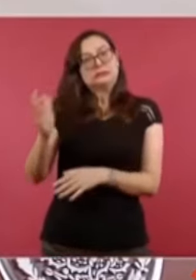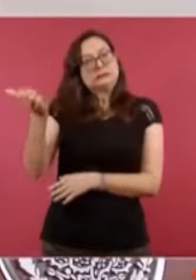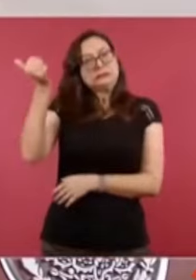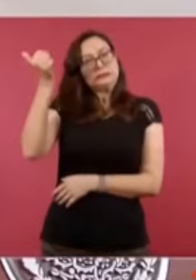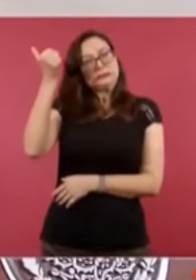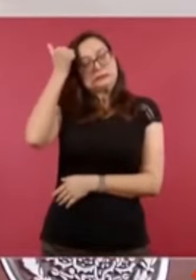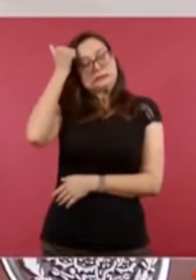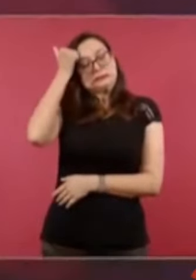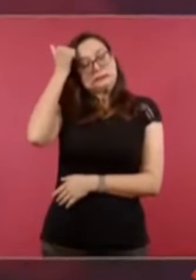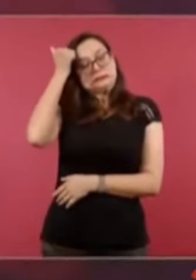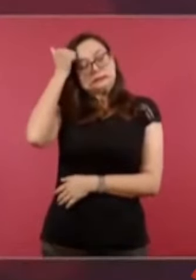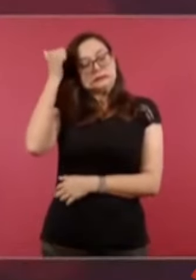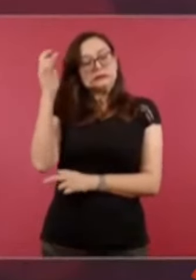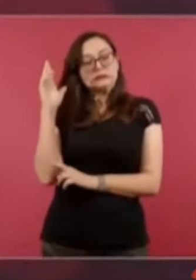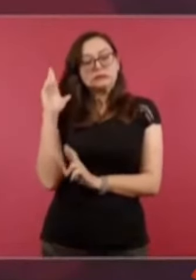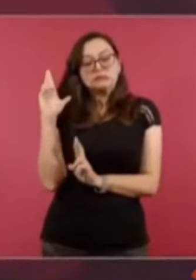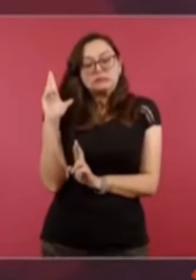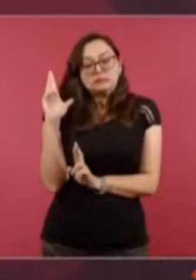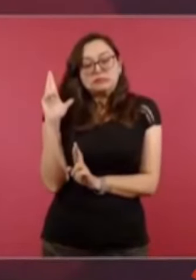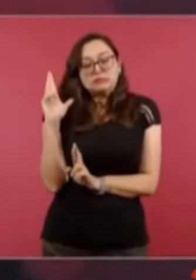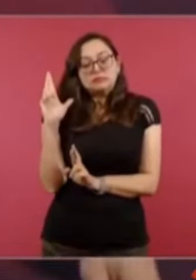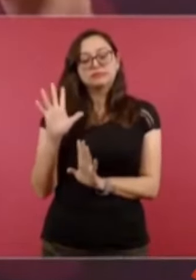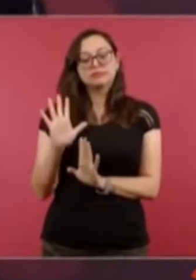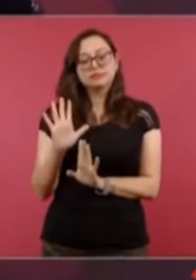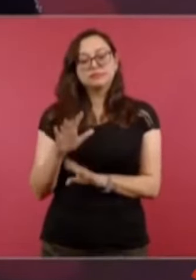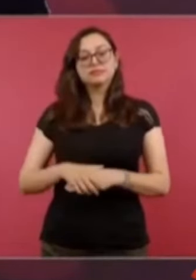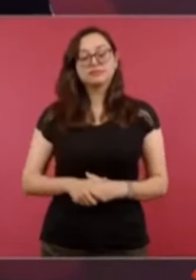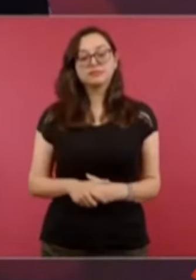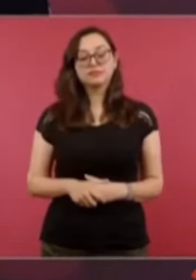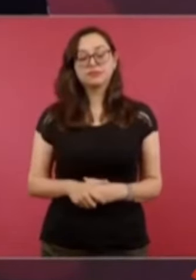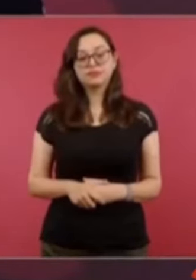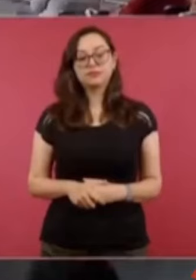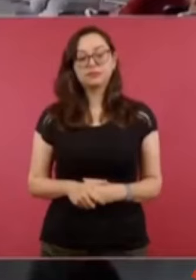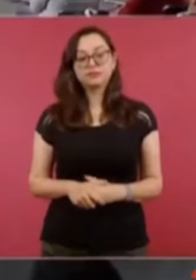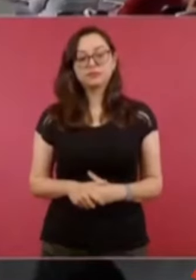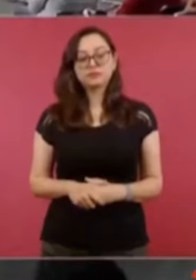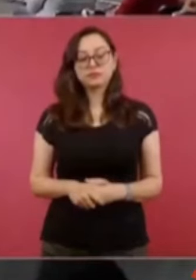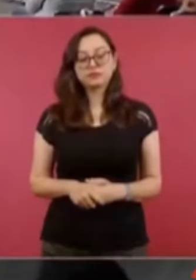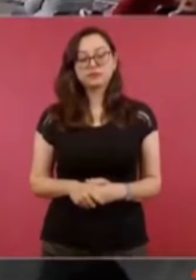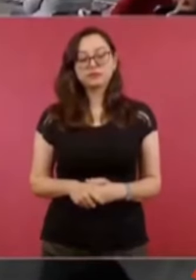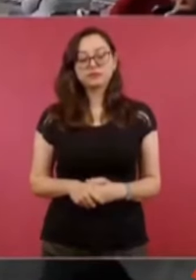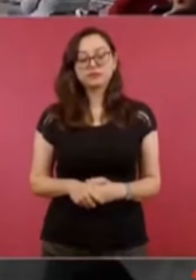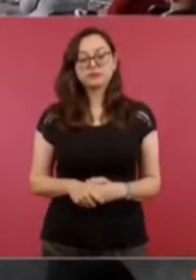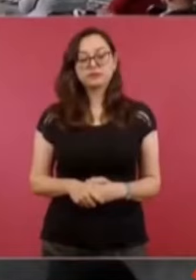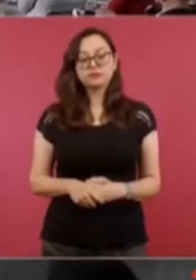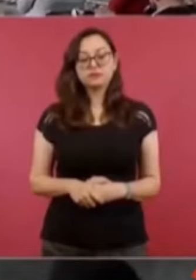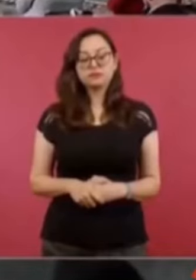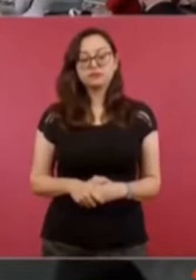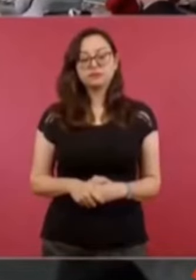pues sólo que